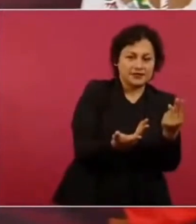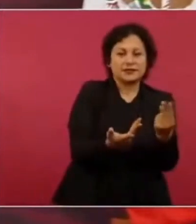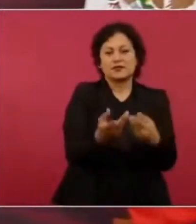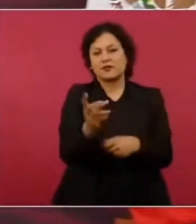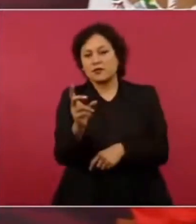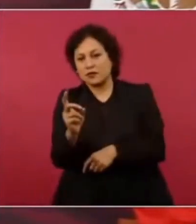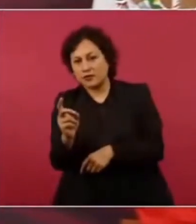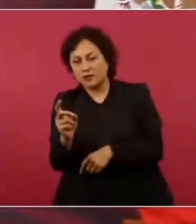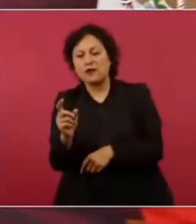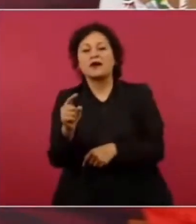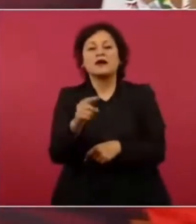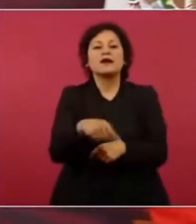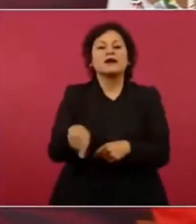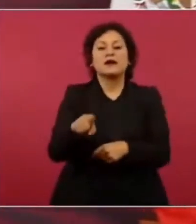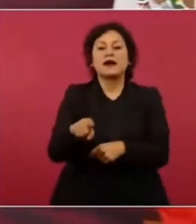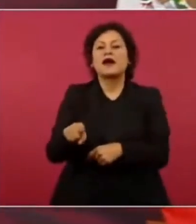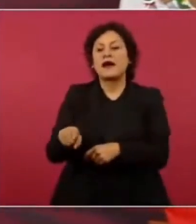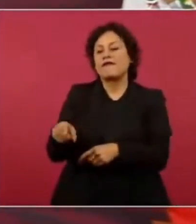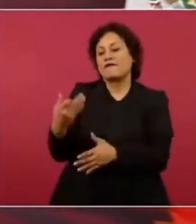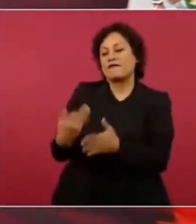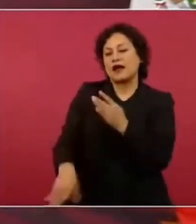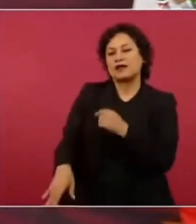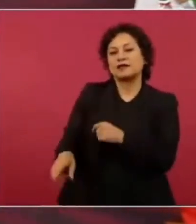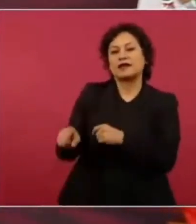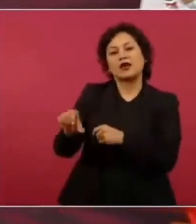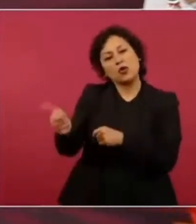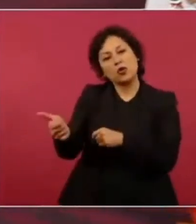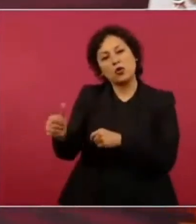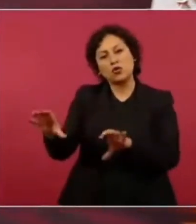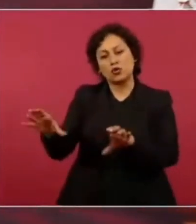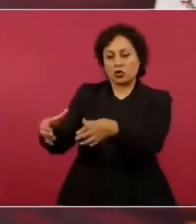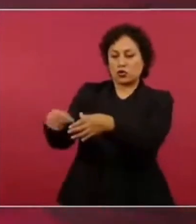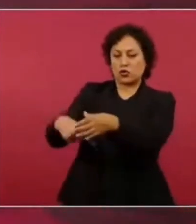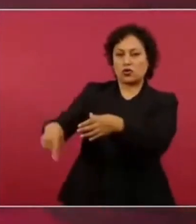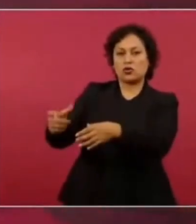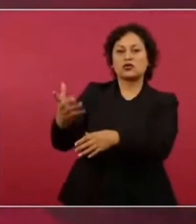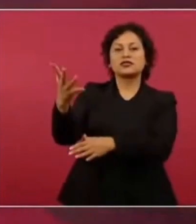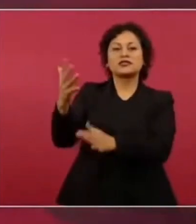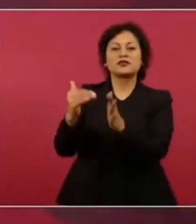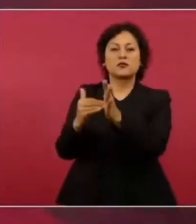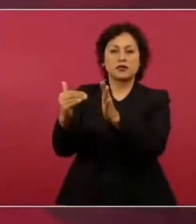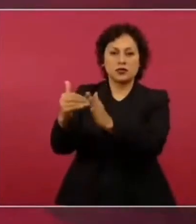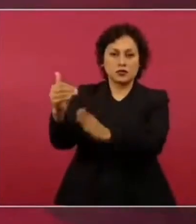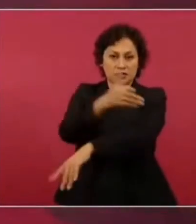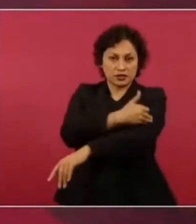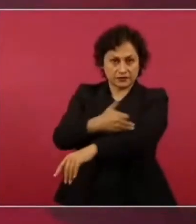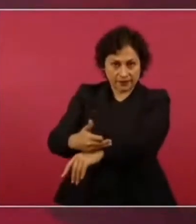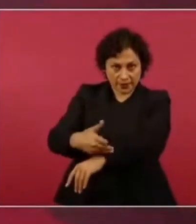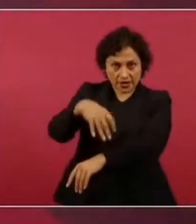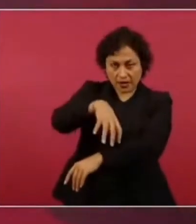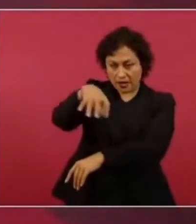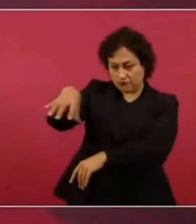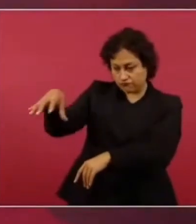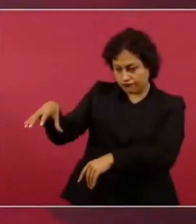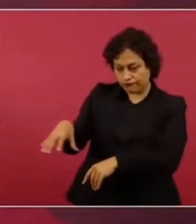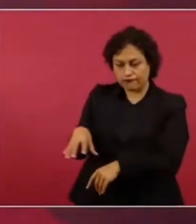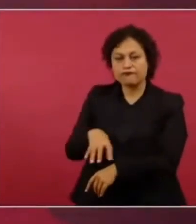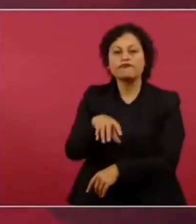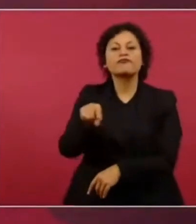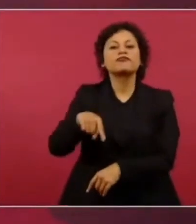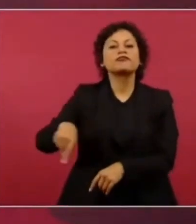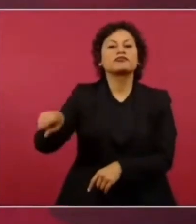millones de hogares de familias que también se benefician